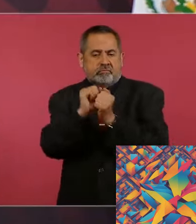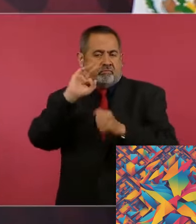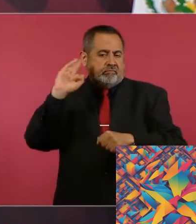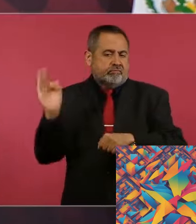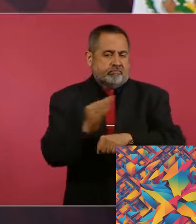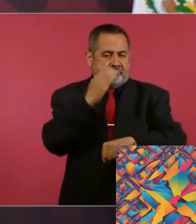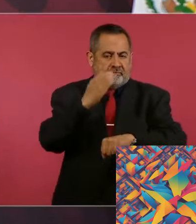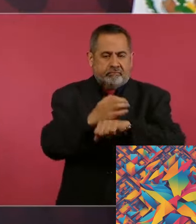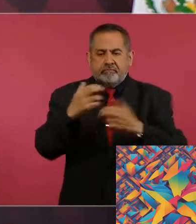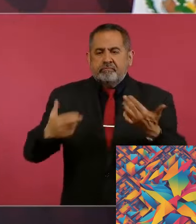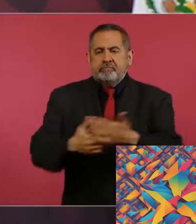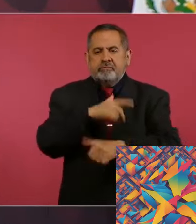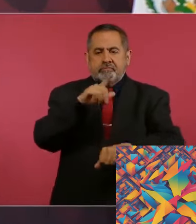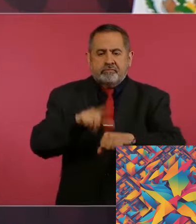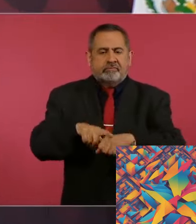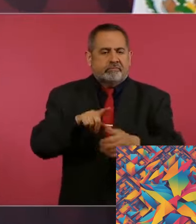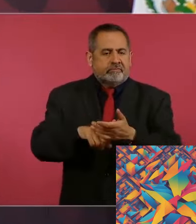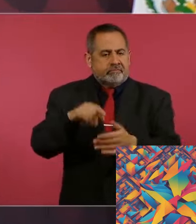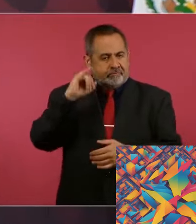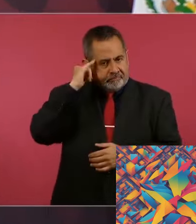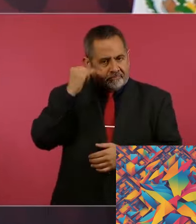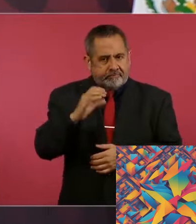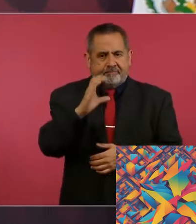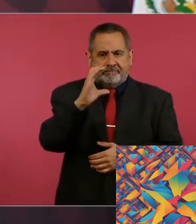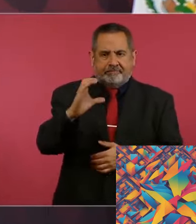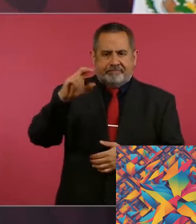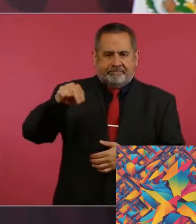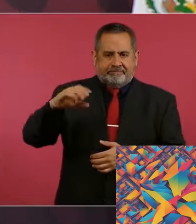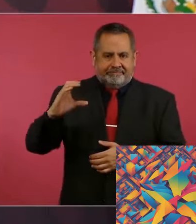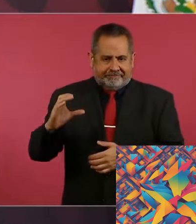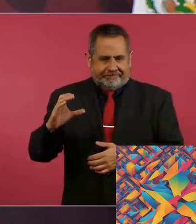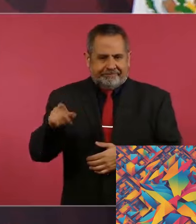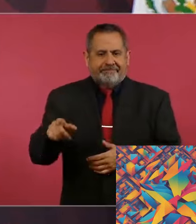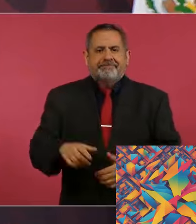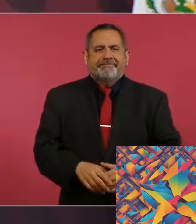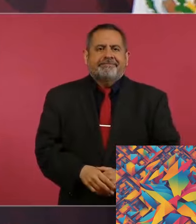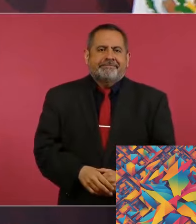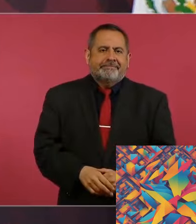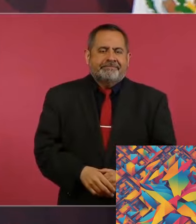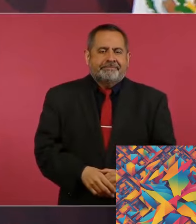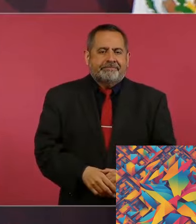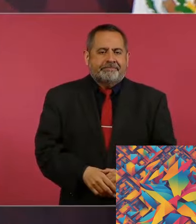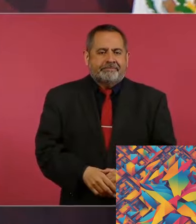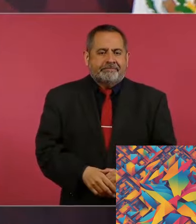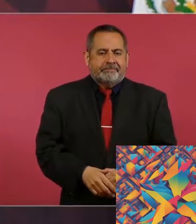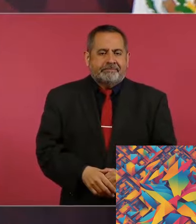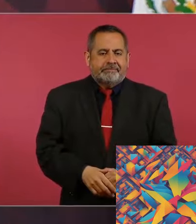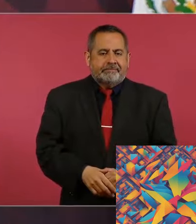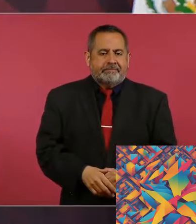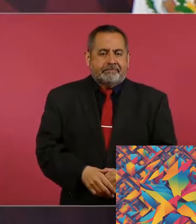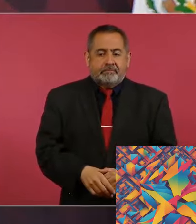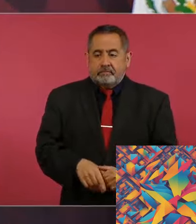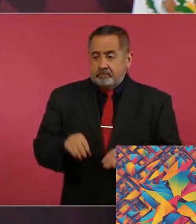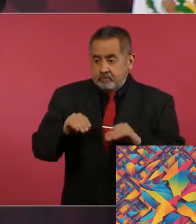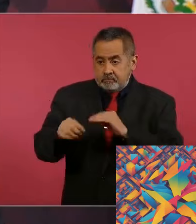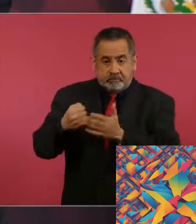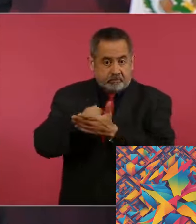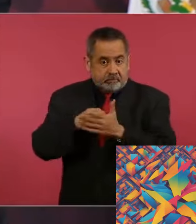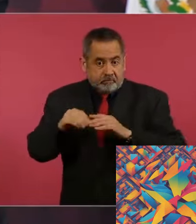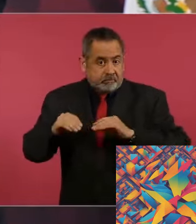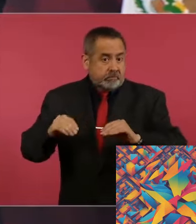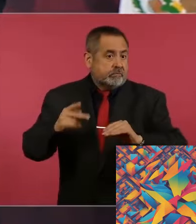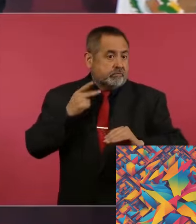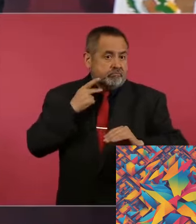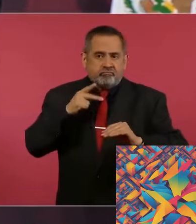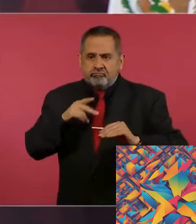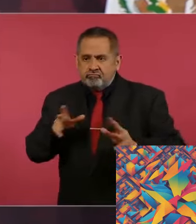de los encuestados. Este dato no solo subraya la importancia de las políticas sociales en la vida cotidiana de la población, sino que